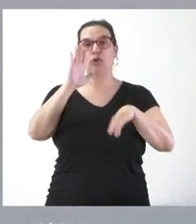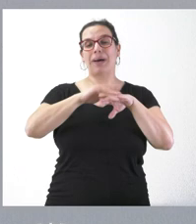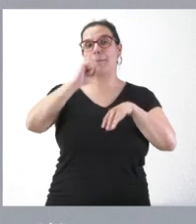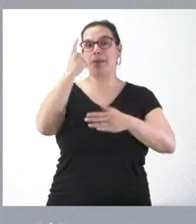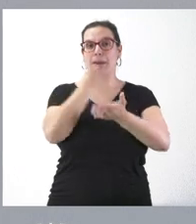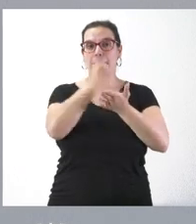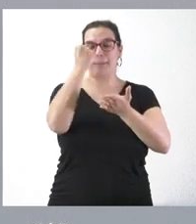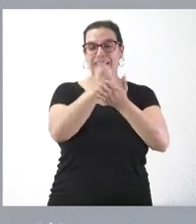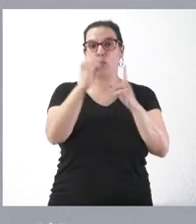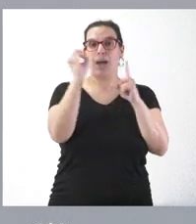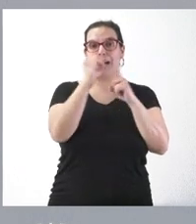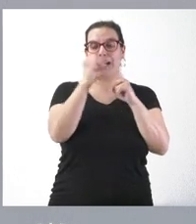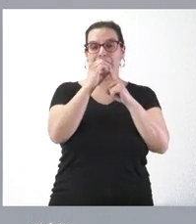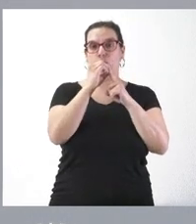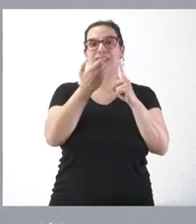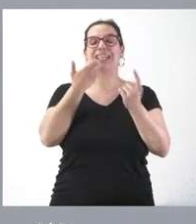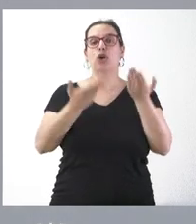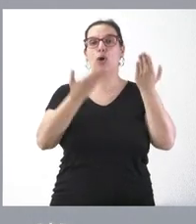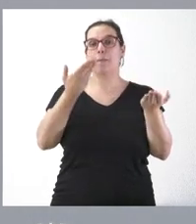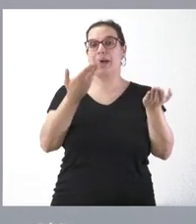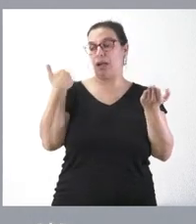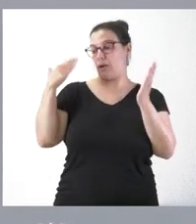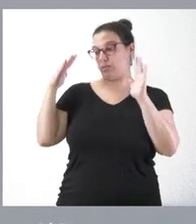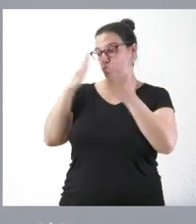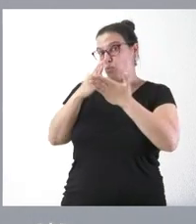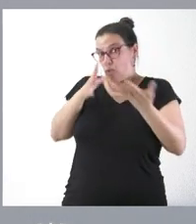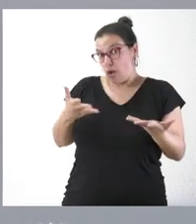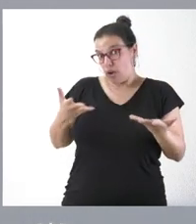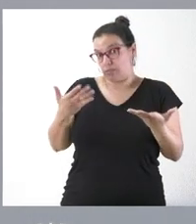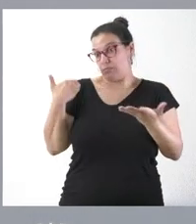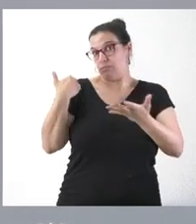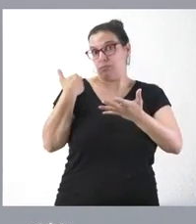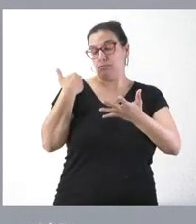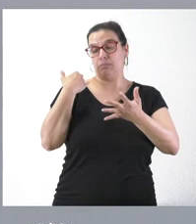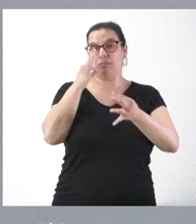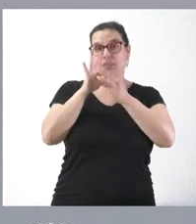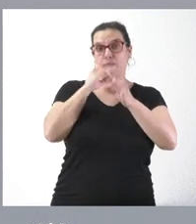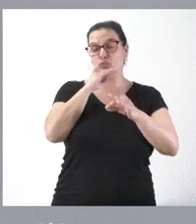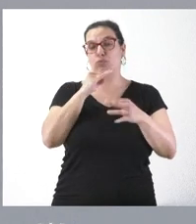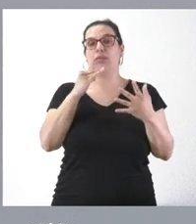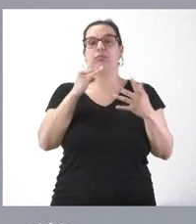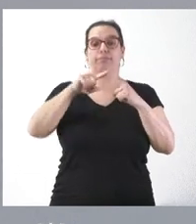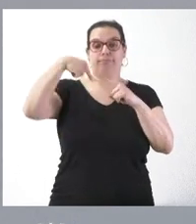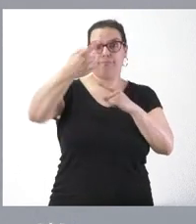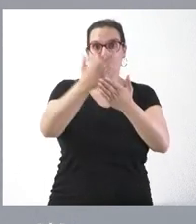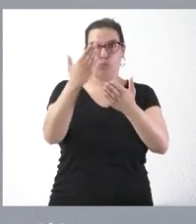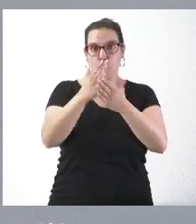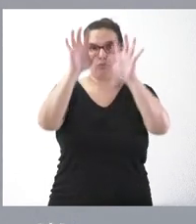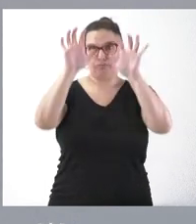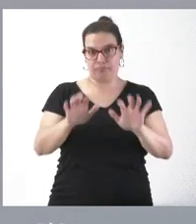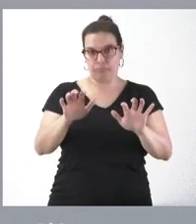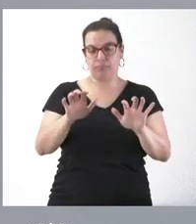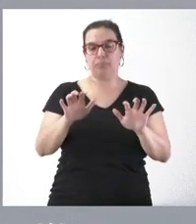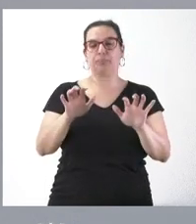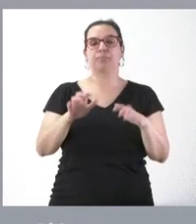matrículas de grado respecto del curso actualmente vigente y, por tanto, con efectos para el próximo, que es el 2024